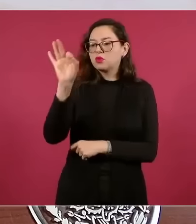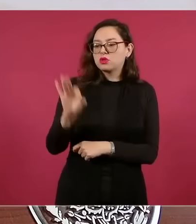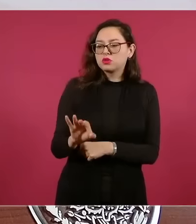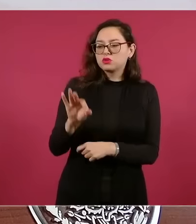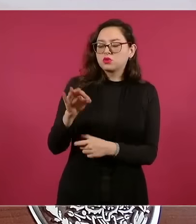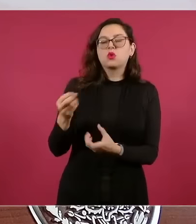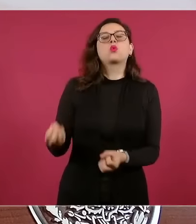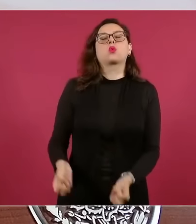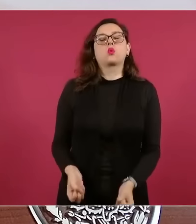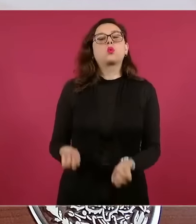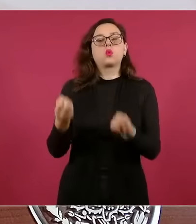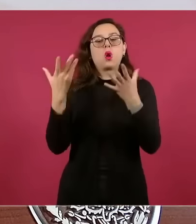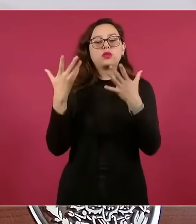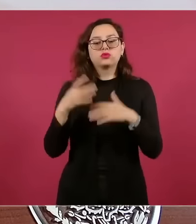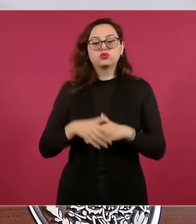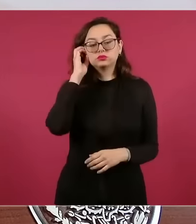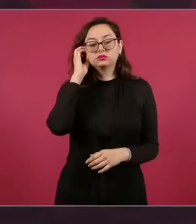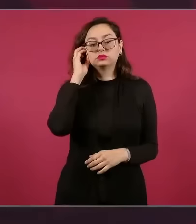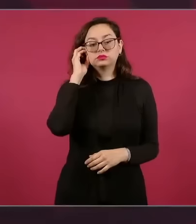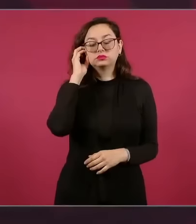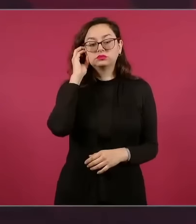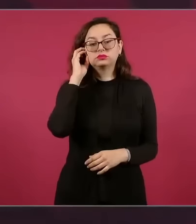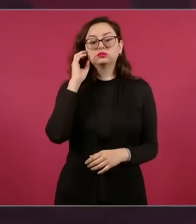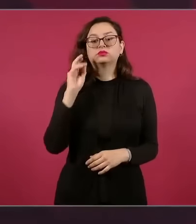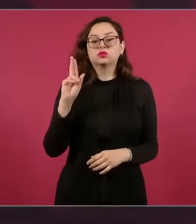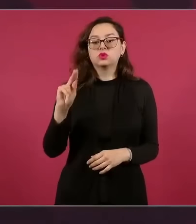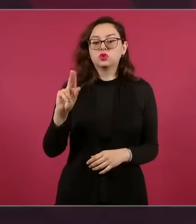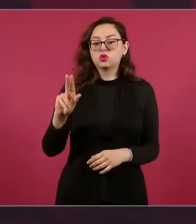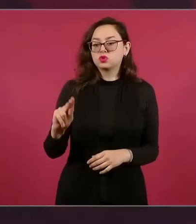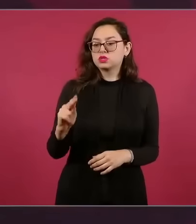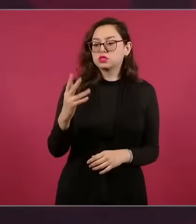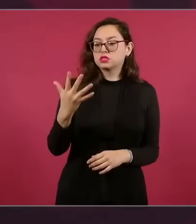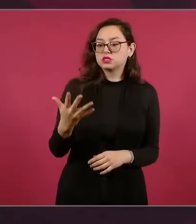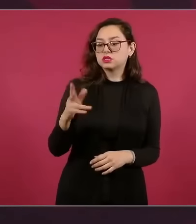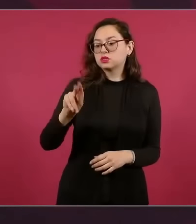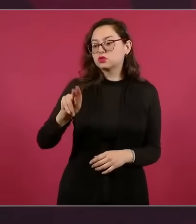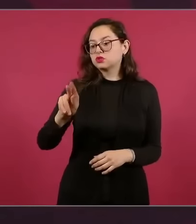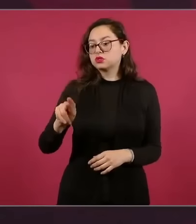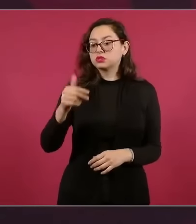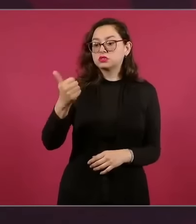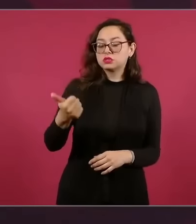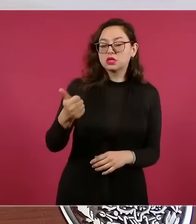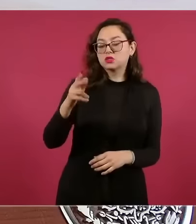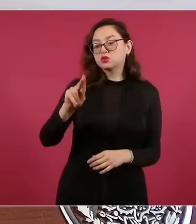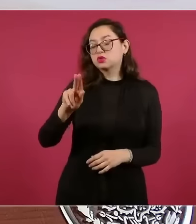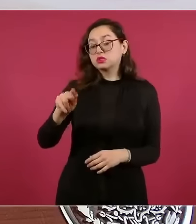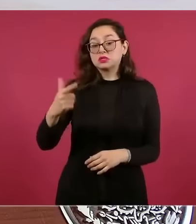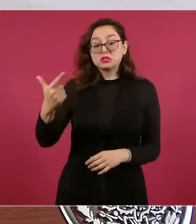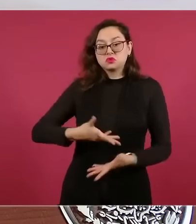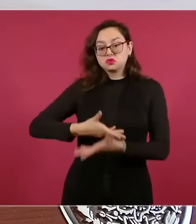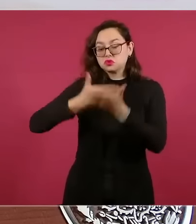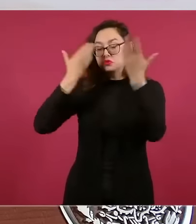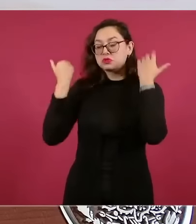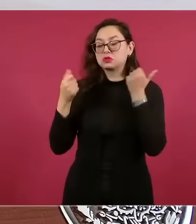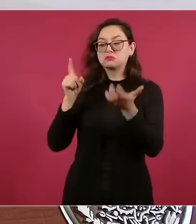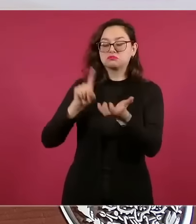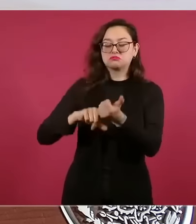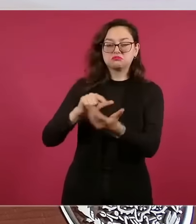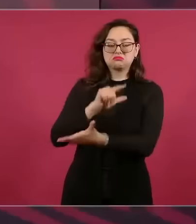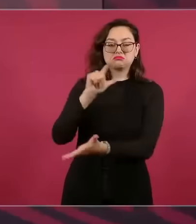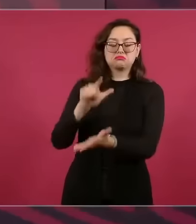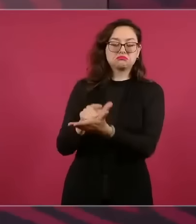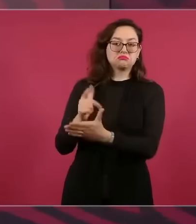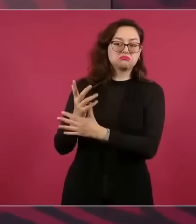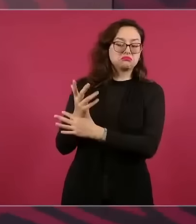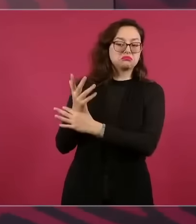calificada? ¿85, 86, 87? Eso yo no sé. Yo lo que